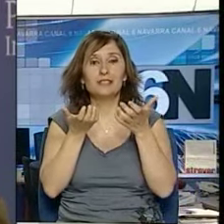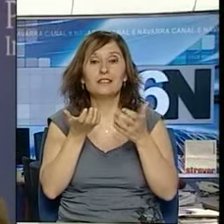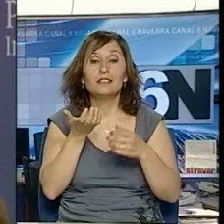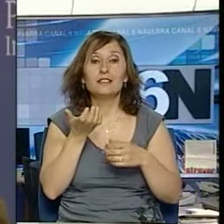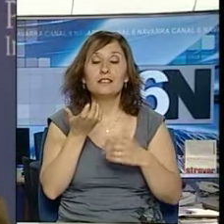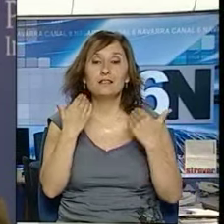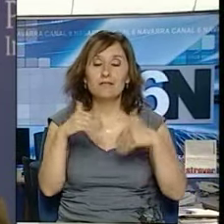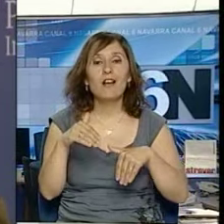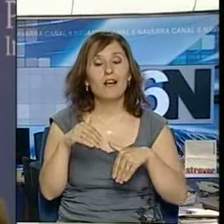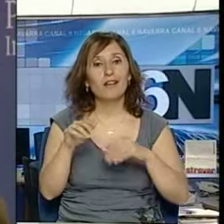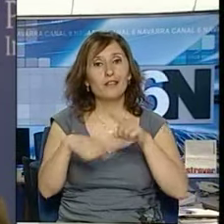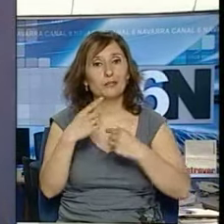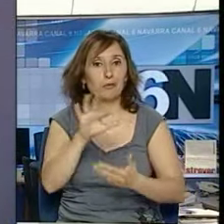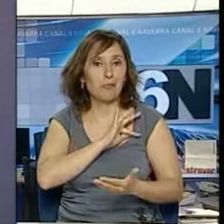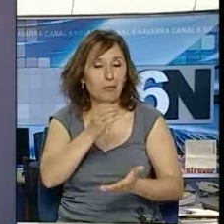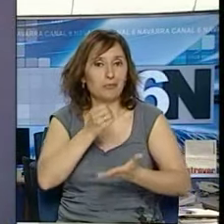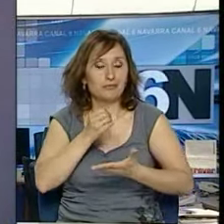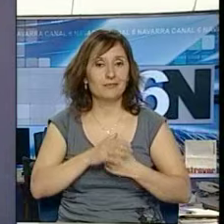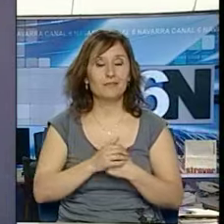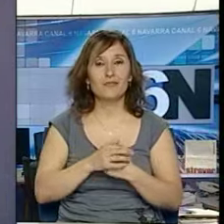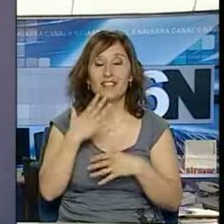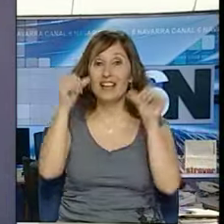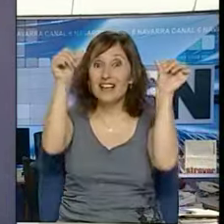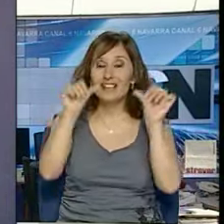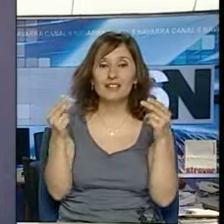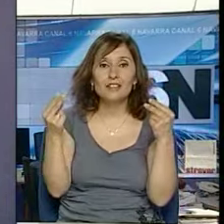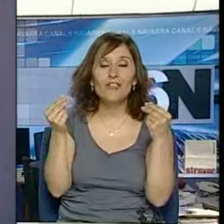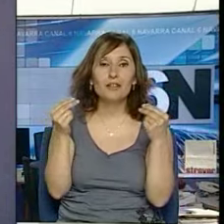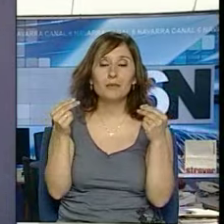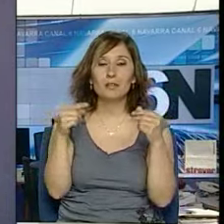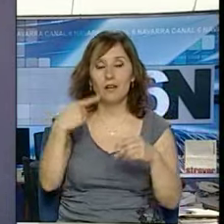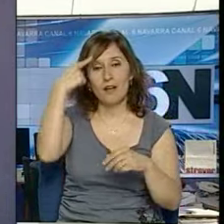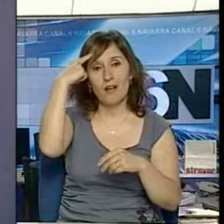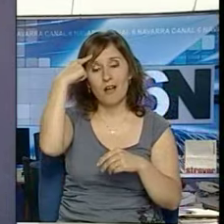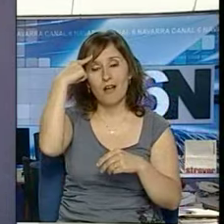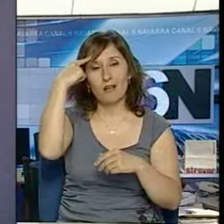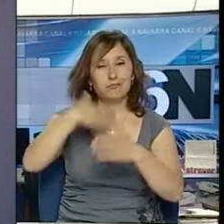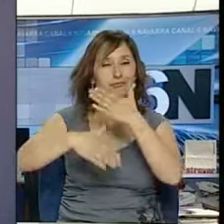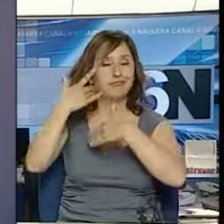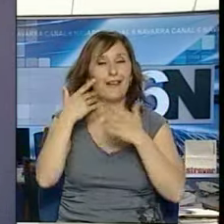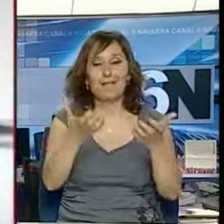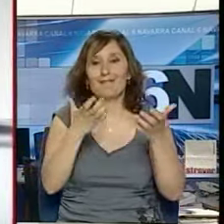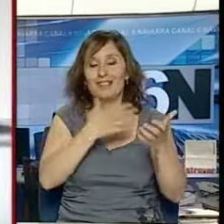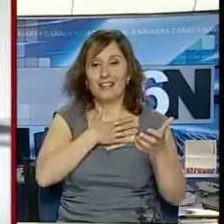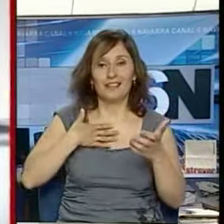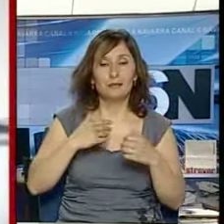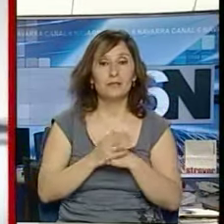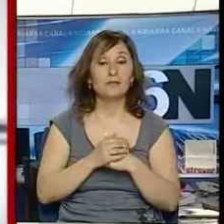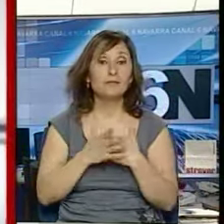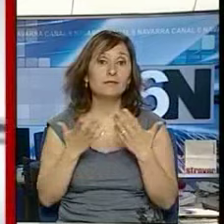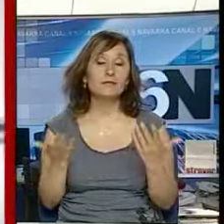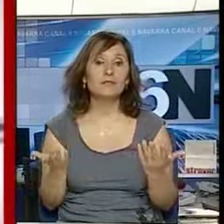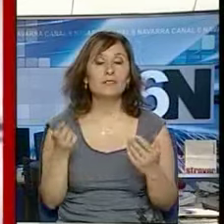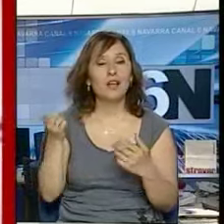optar al premio. El cartel de San Fermín es el que queríamos ganar desde hace años. ¿Y dónde puede